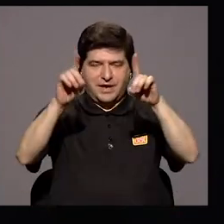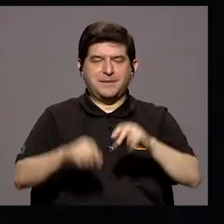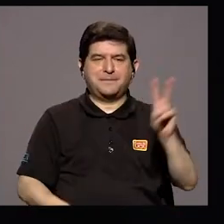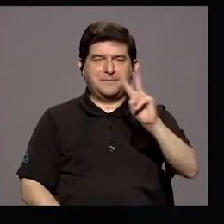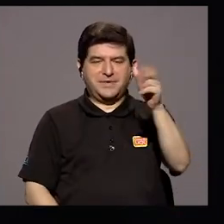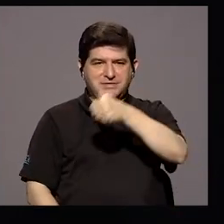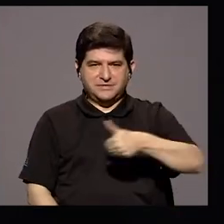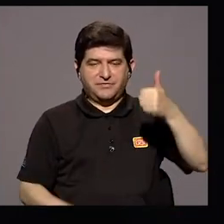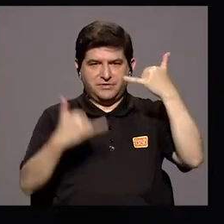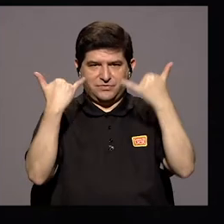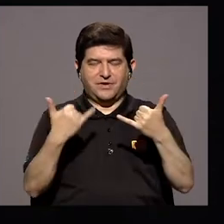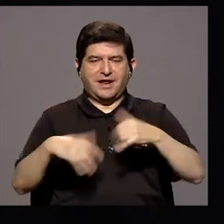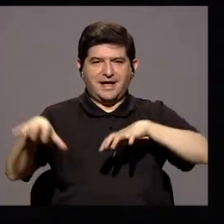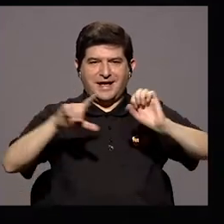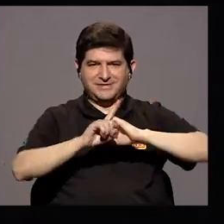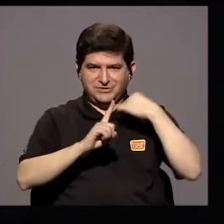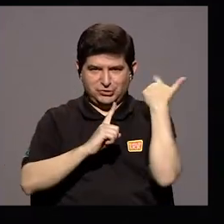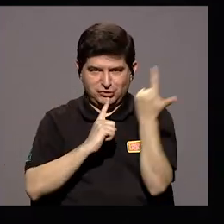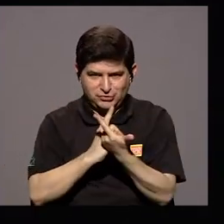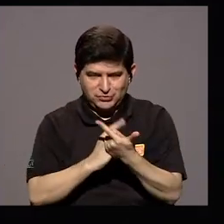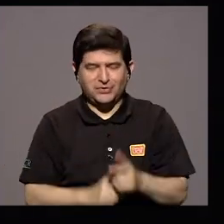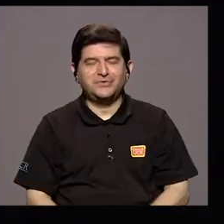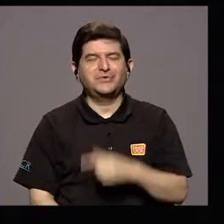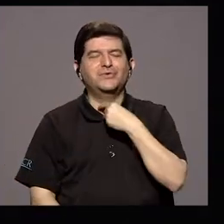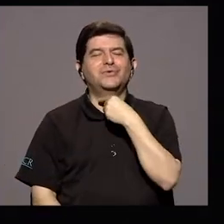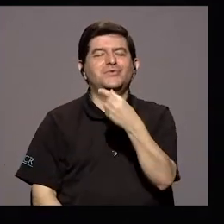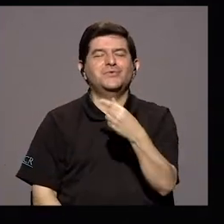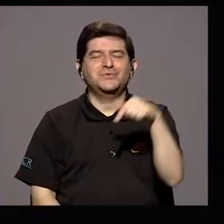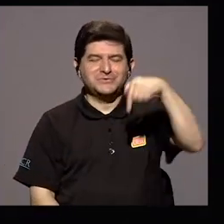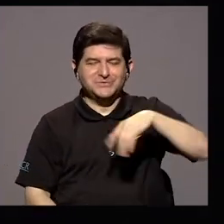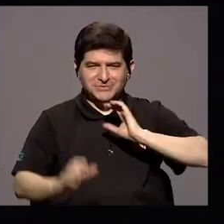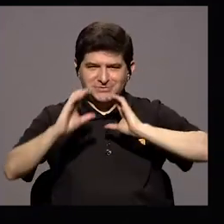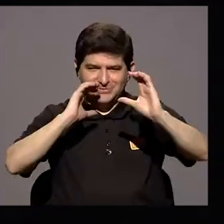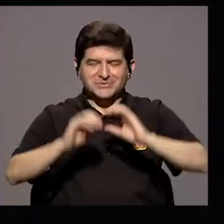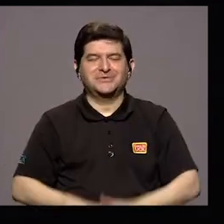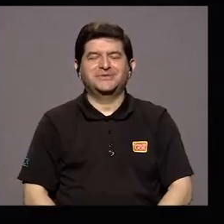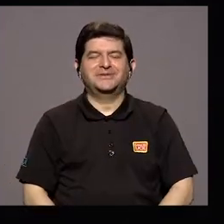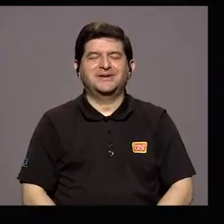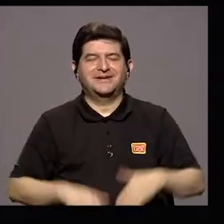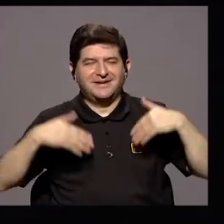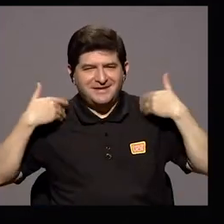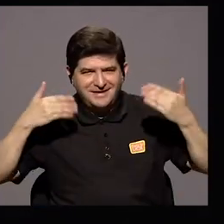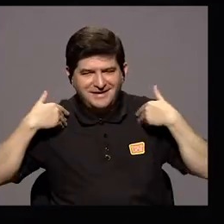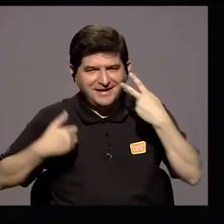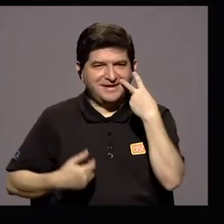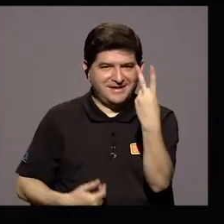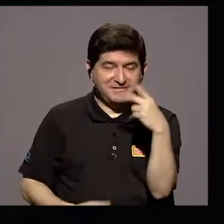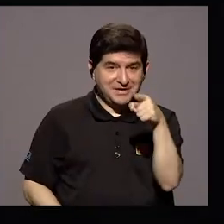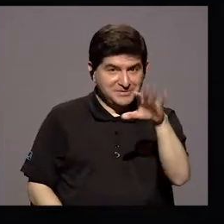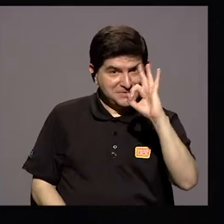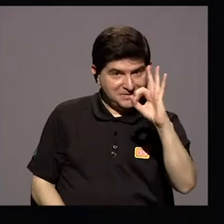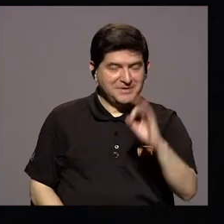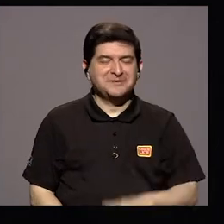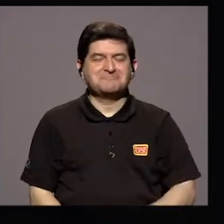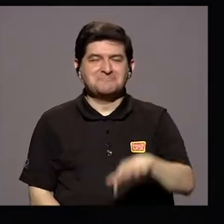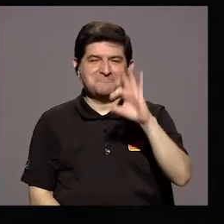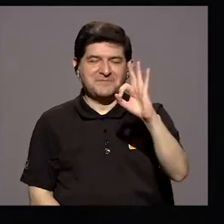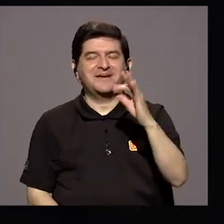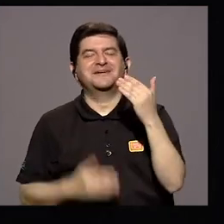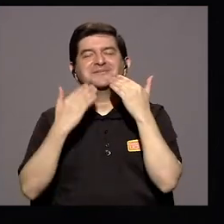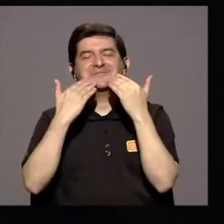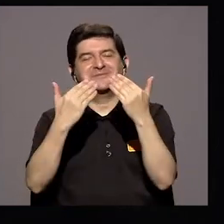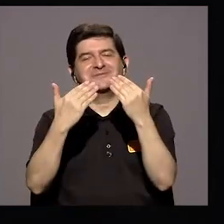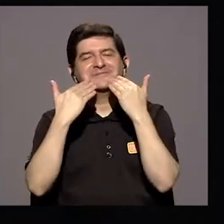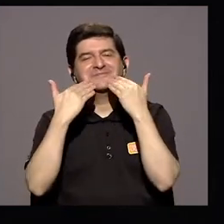vicerectora actual de acción social Qué dicha que podemos tener esta conversación, una alegría verla doña Marisol, cómo está Muy bien, muy